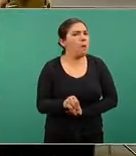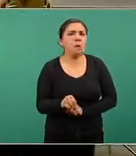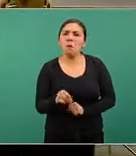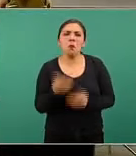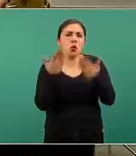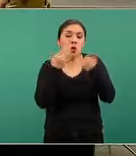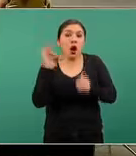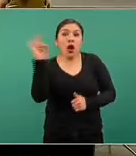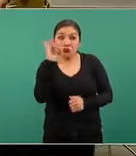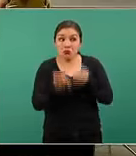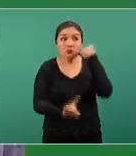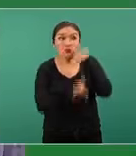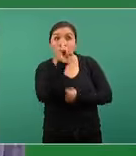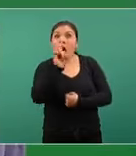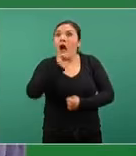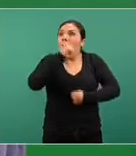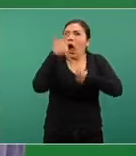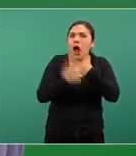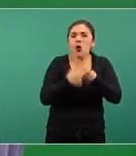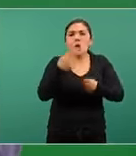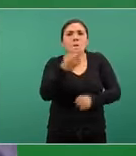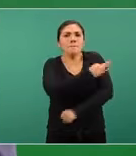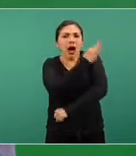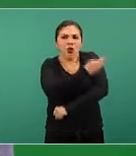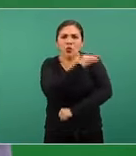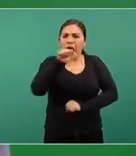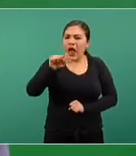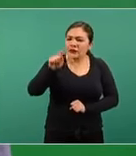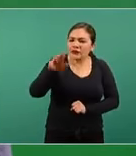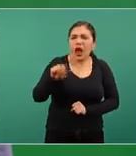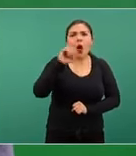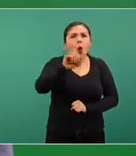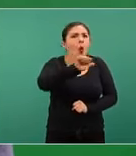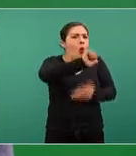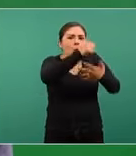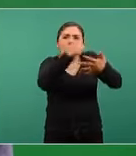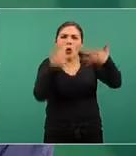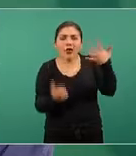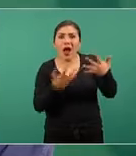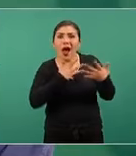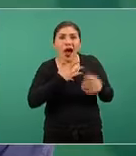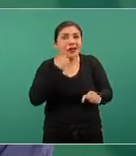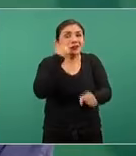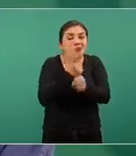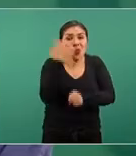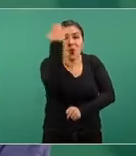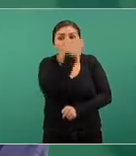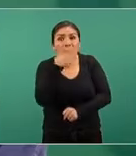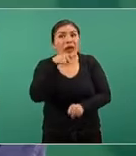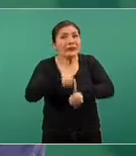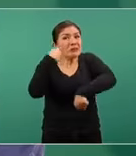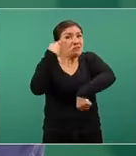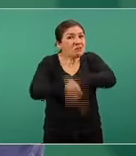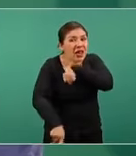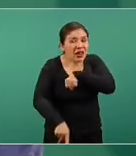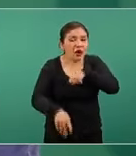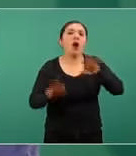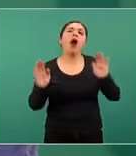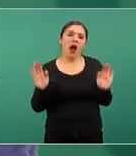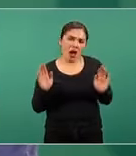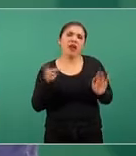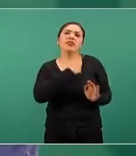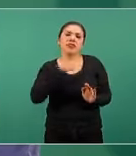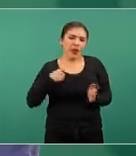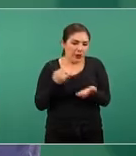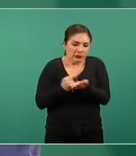si en algún momento esa vacuna o cualquier otra hubiera evidencia que sugiere un peligro pues se